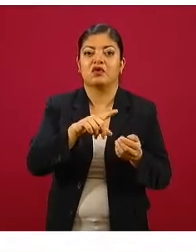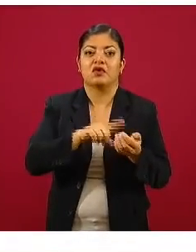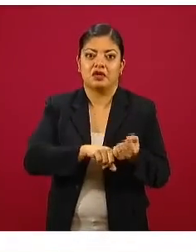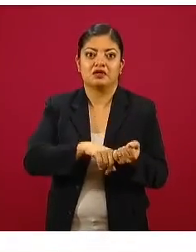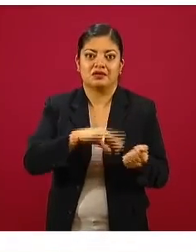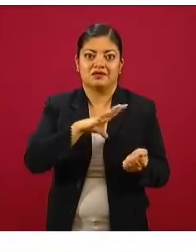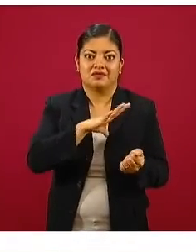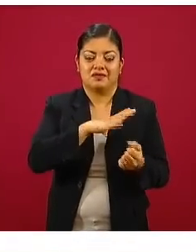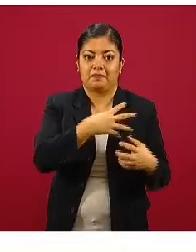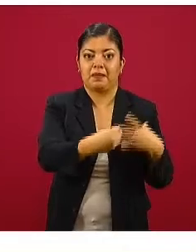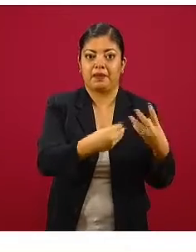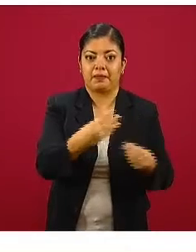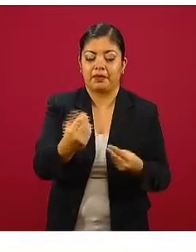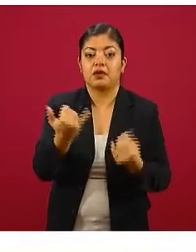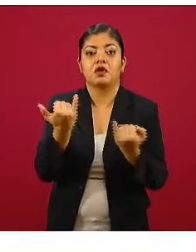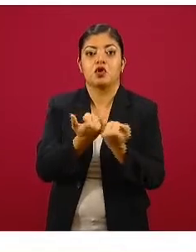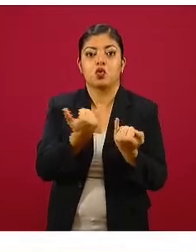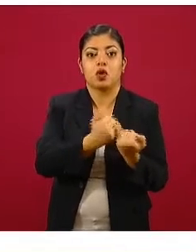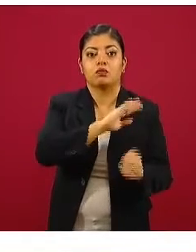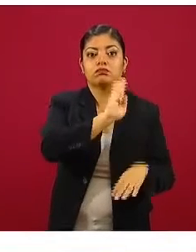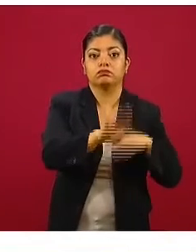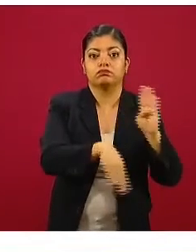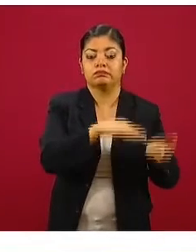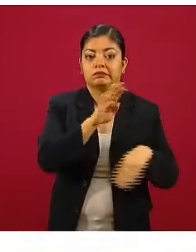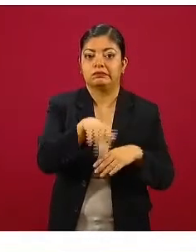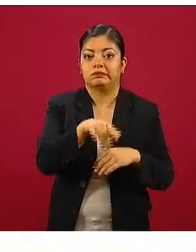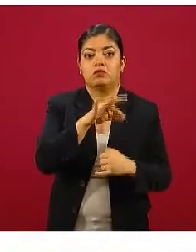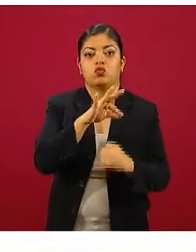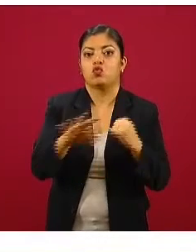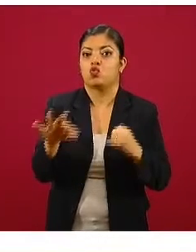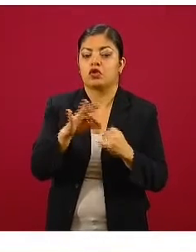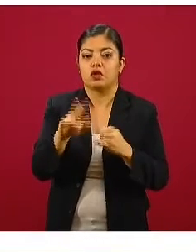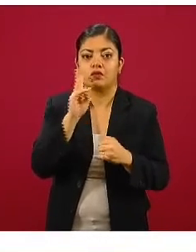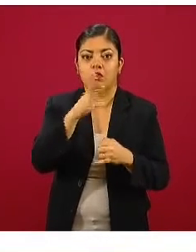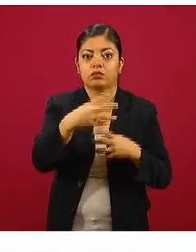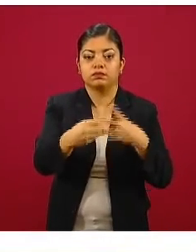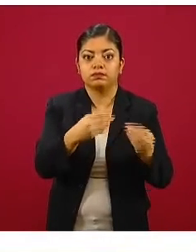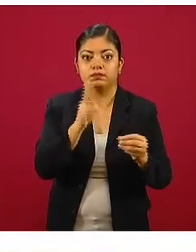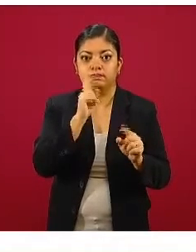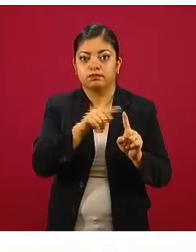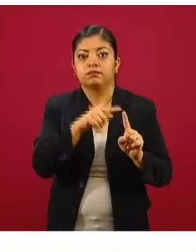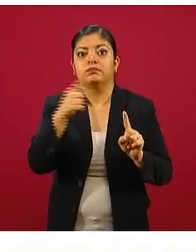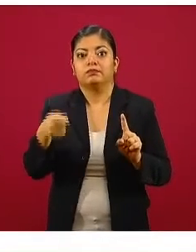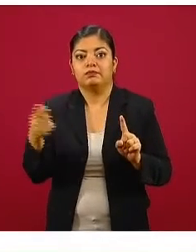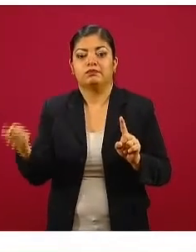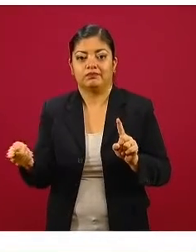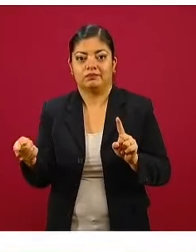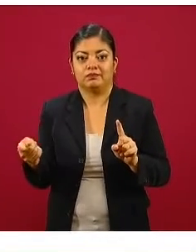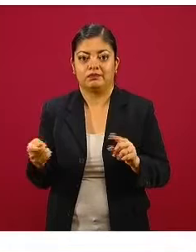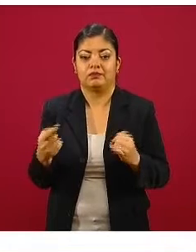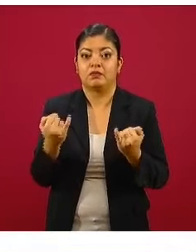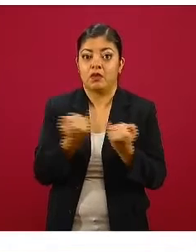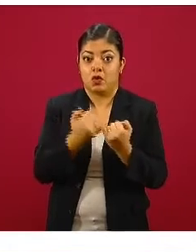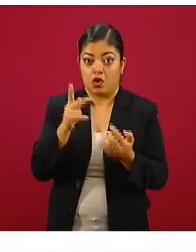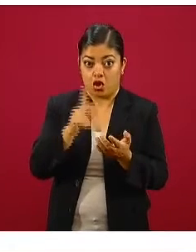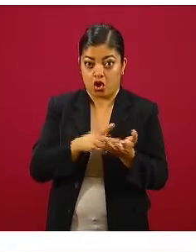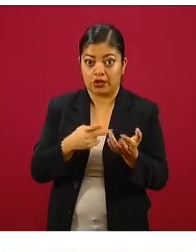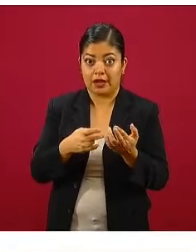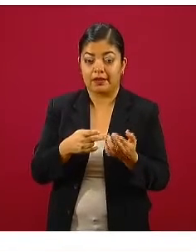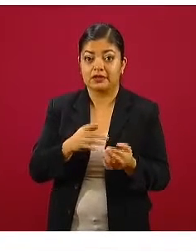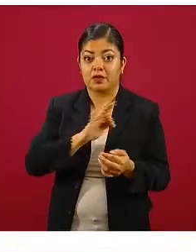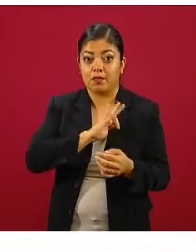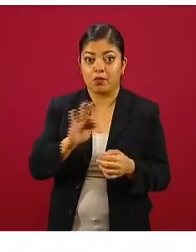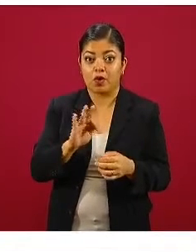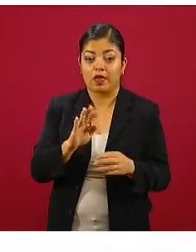medida en que, desde luego, las defunciones son el evento último de esta epidemia, como evento irreversible, pero